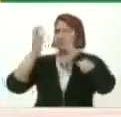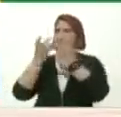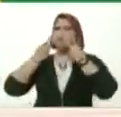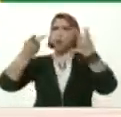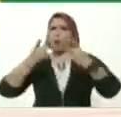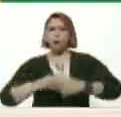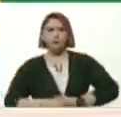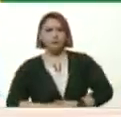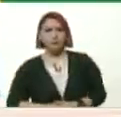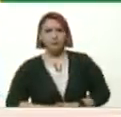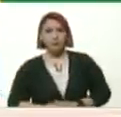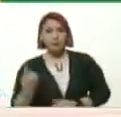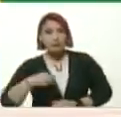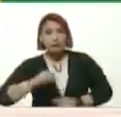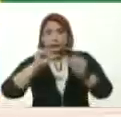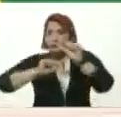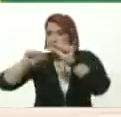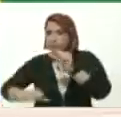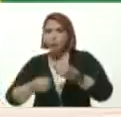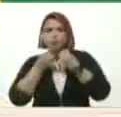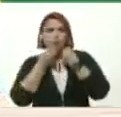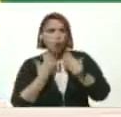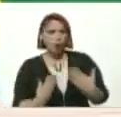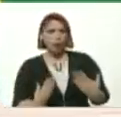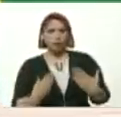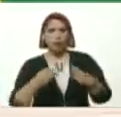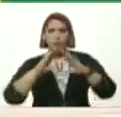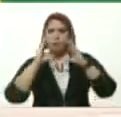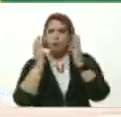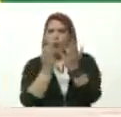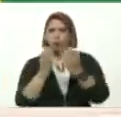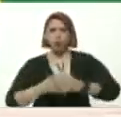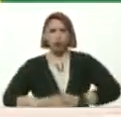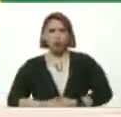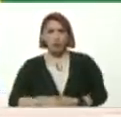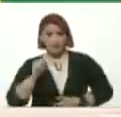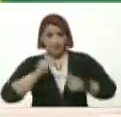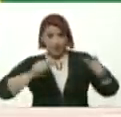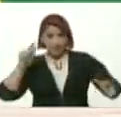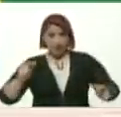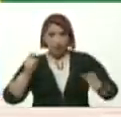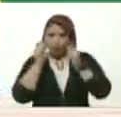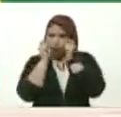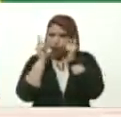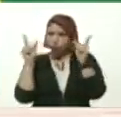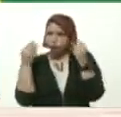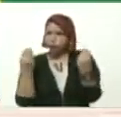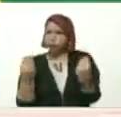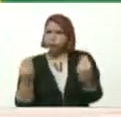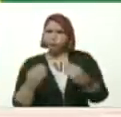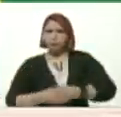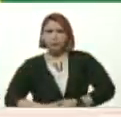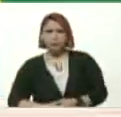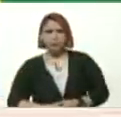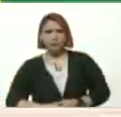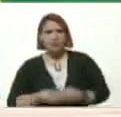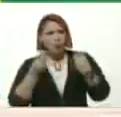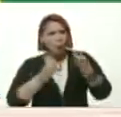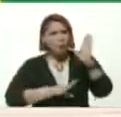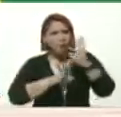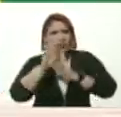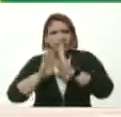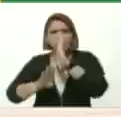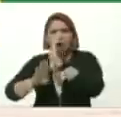Tuve Reportes Muy Buenos En El Mundo Gente Admirada De El Desarrollo